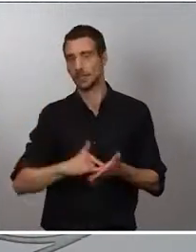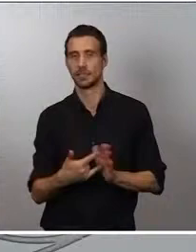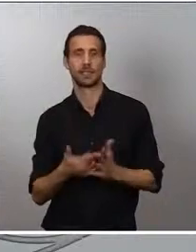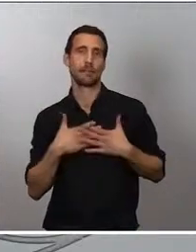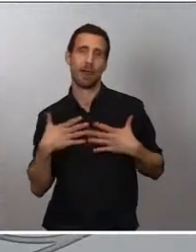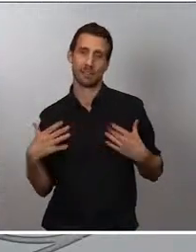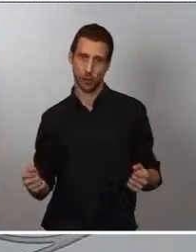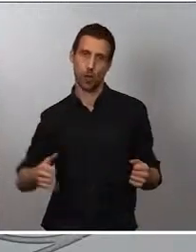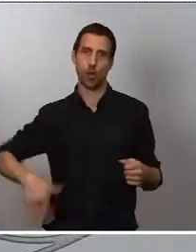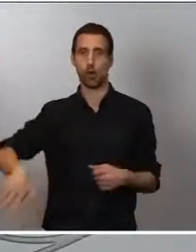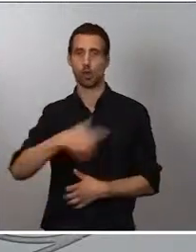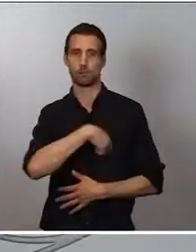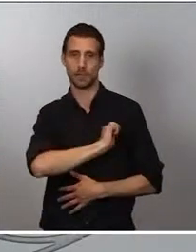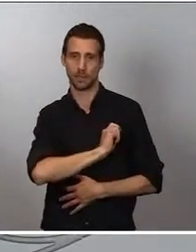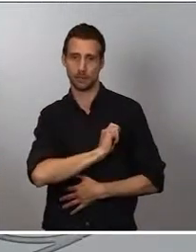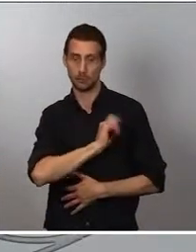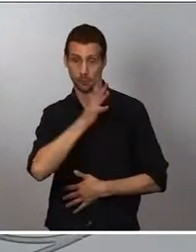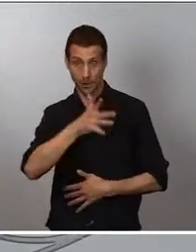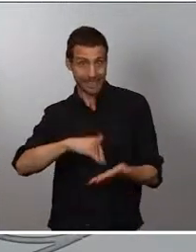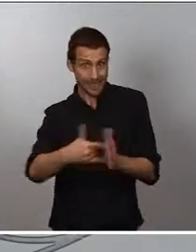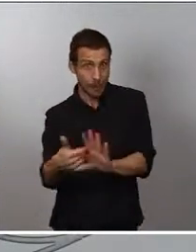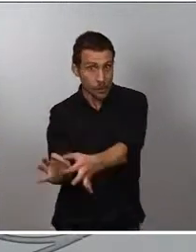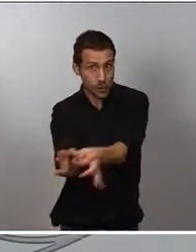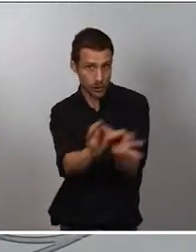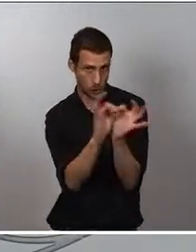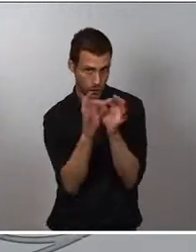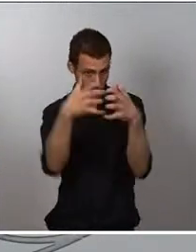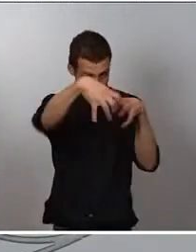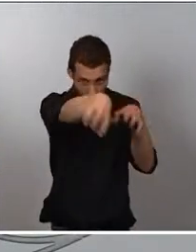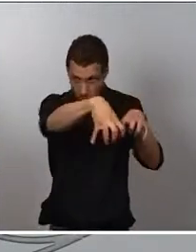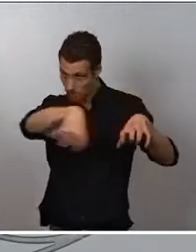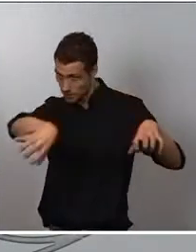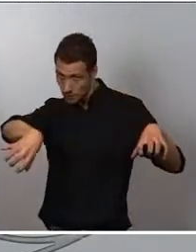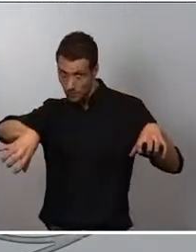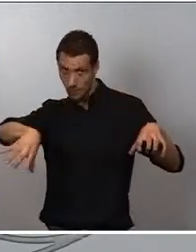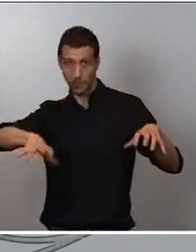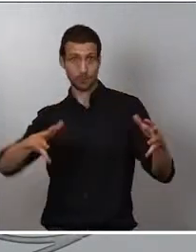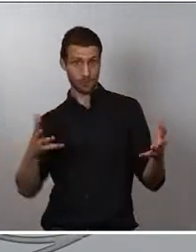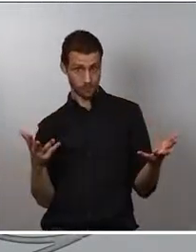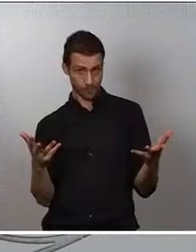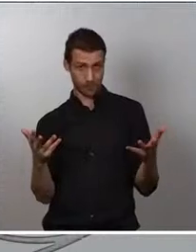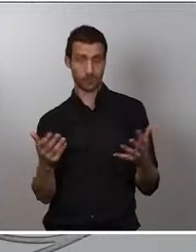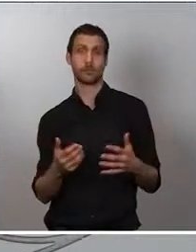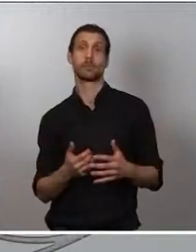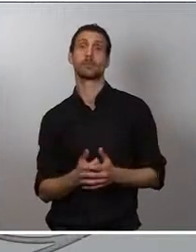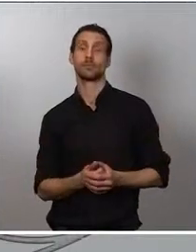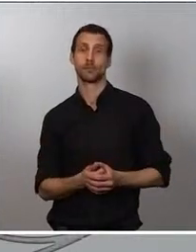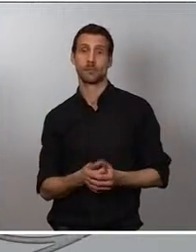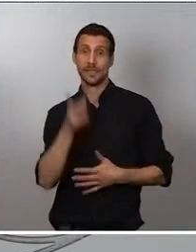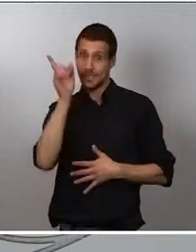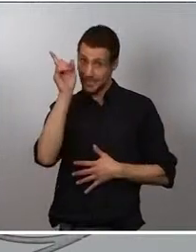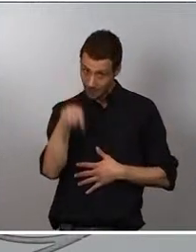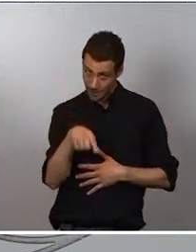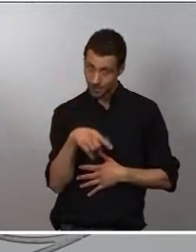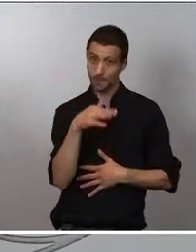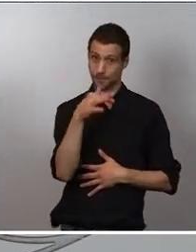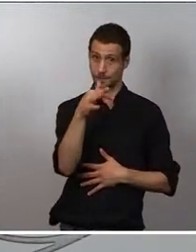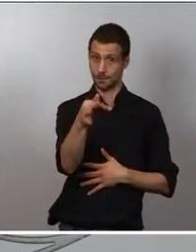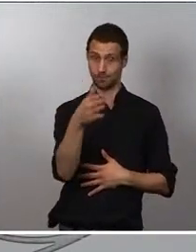que cohesiona, que vertebra a toda nuestra sanidad pública en España, pero que además prestigia.